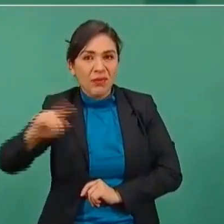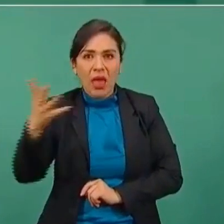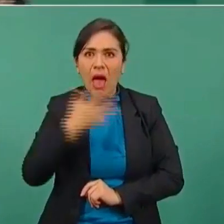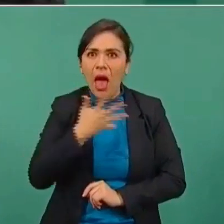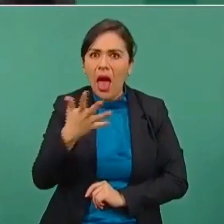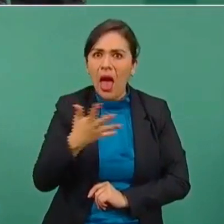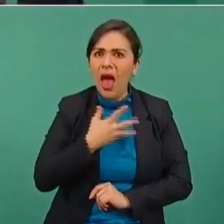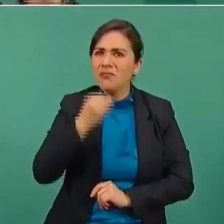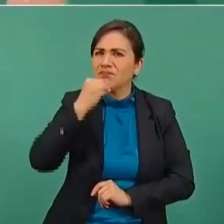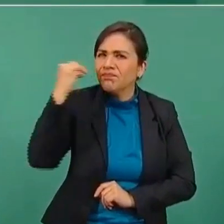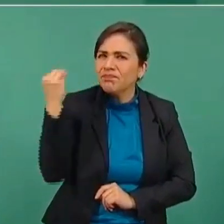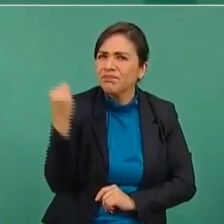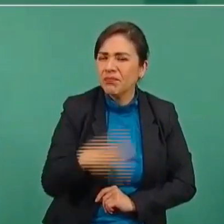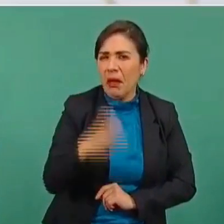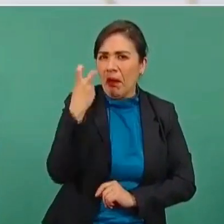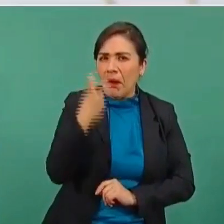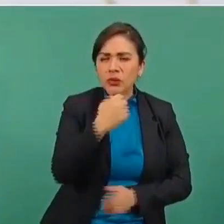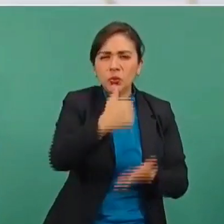espléndidas.